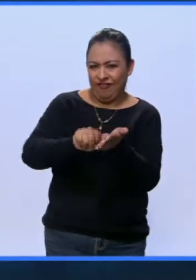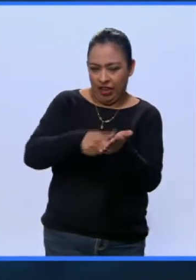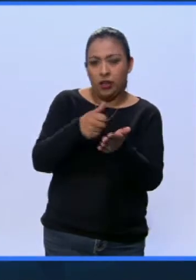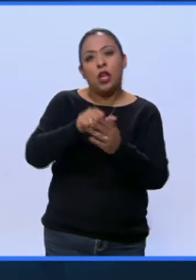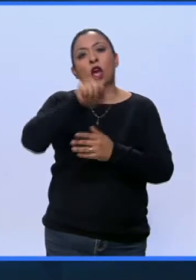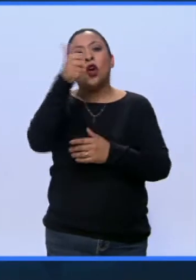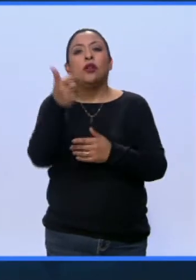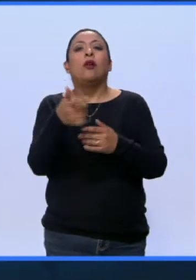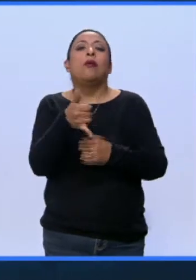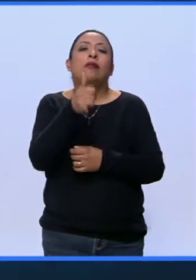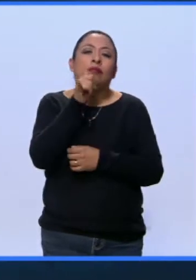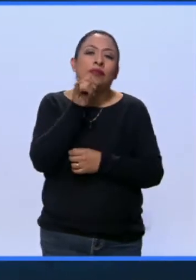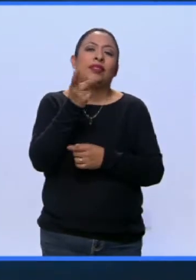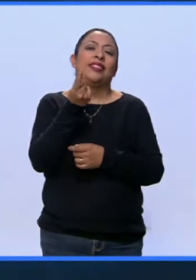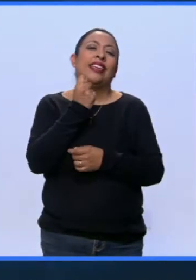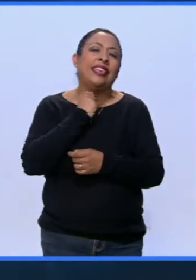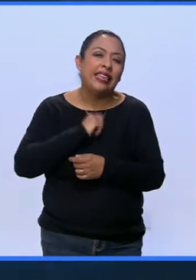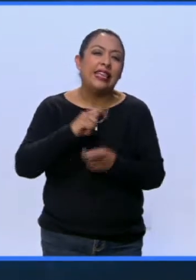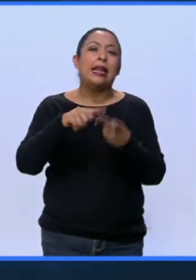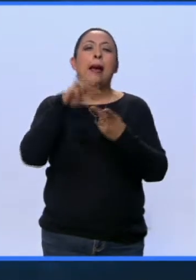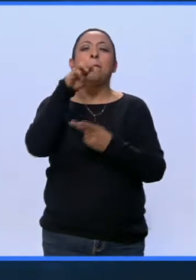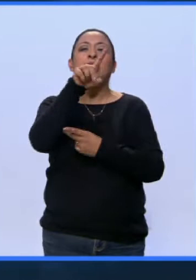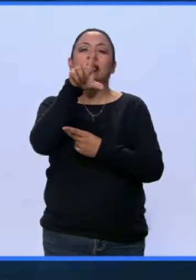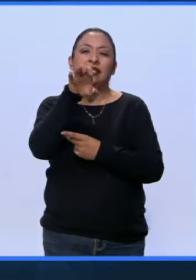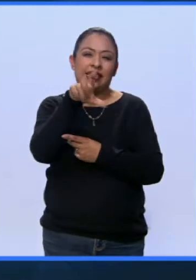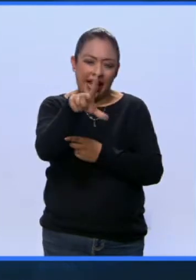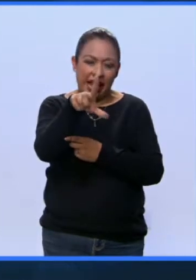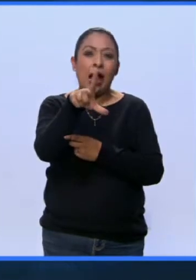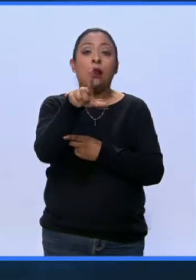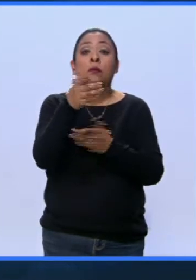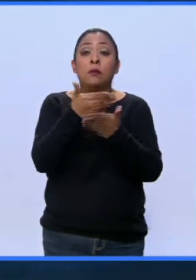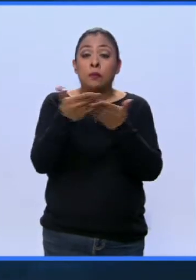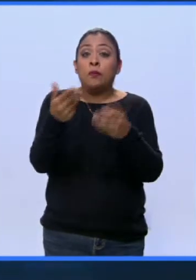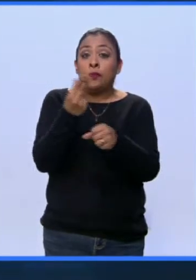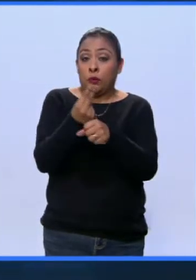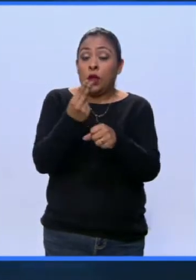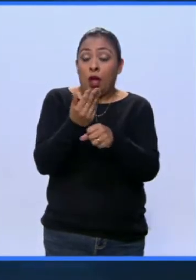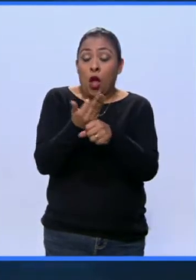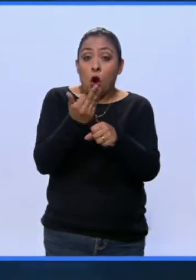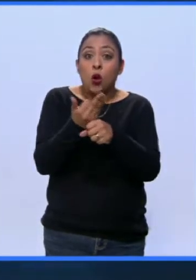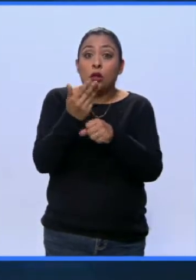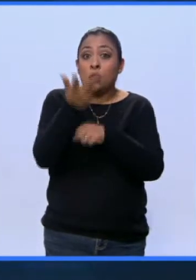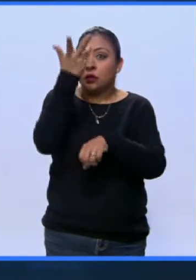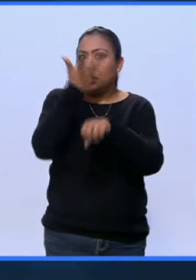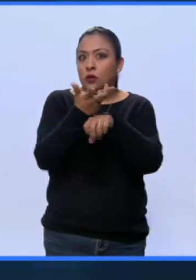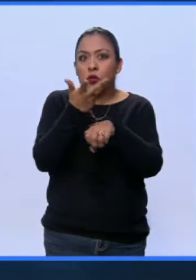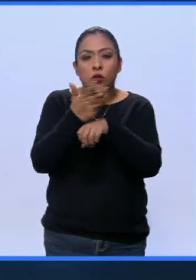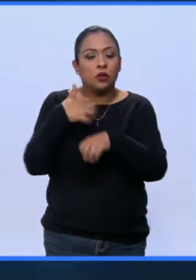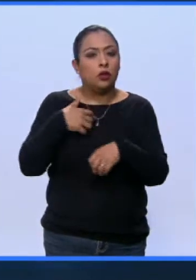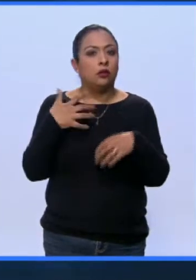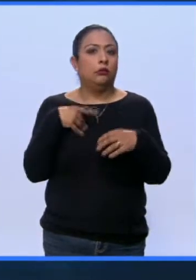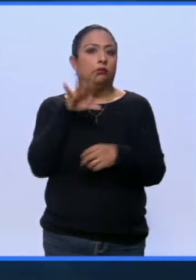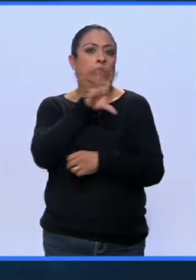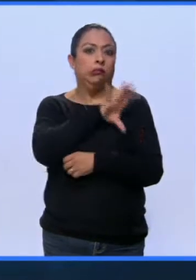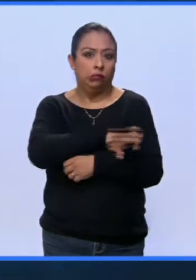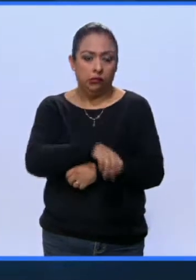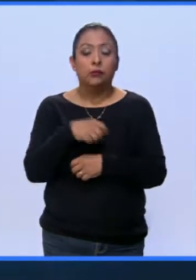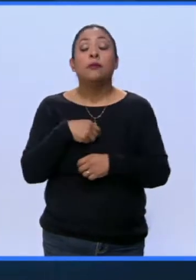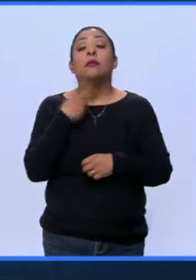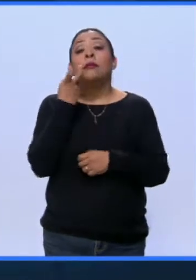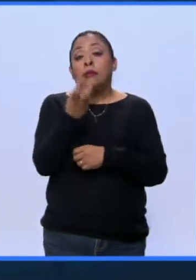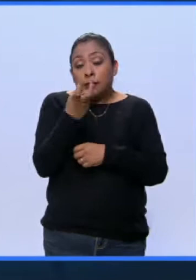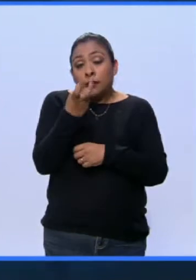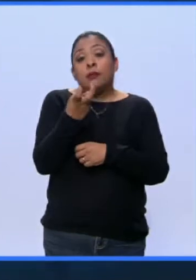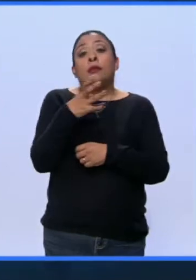pues, las bebidas nacionales como el tequila, el mezcal, que ahora tienen mucho auge en Estados Unidos y Canadá, ¿no? Y ir generando estas